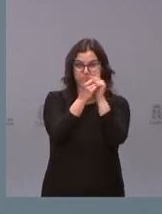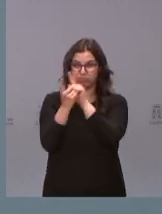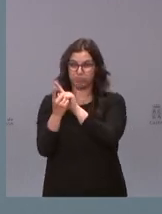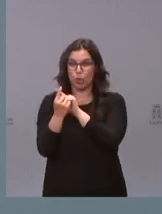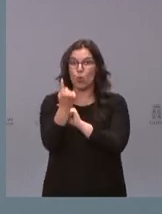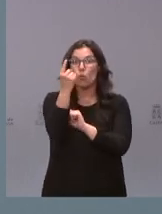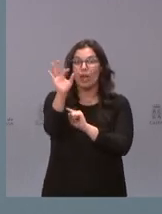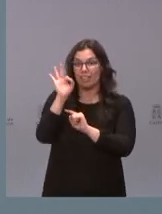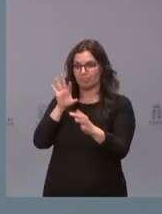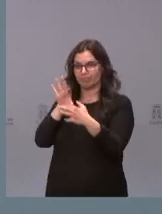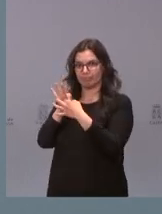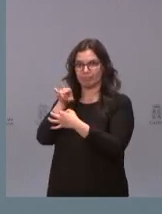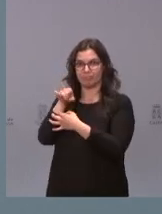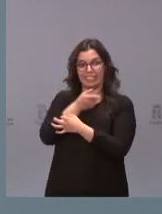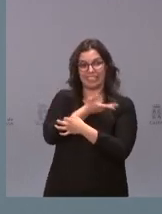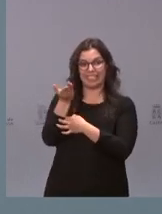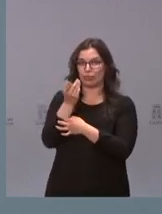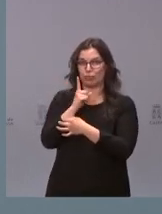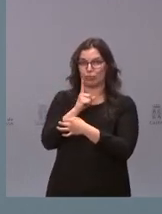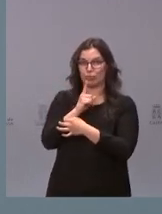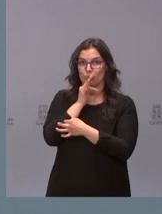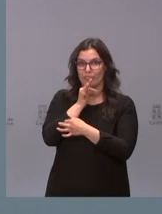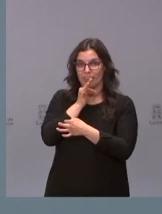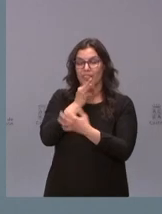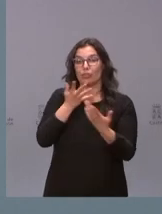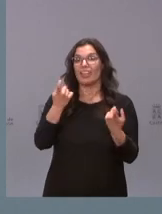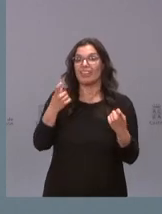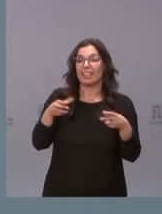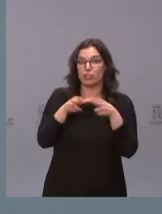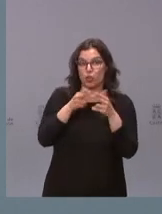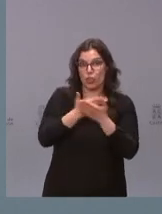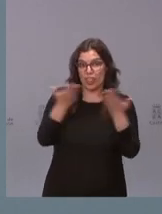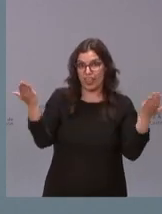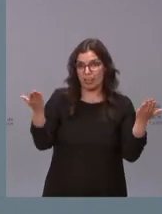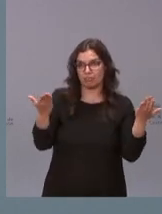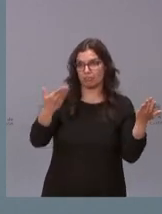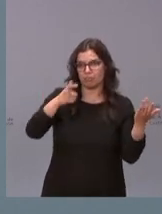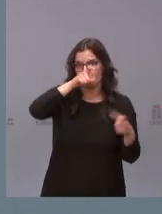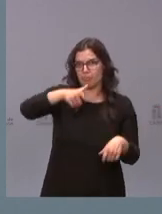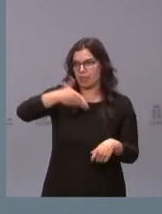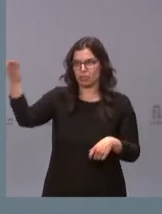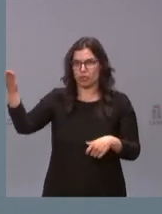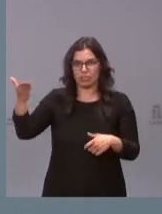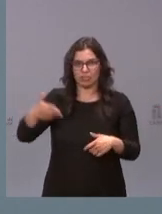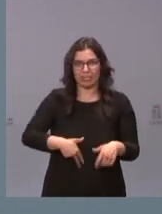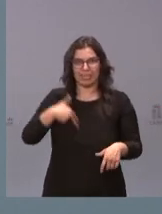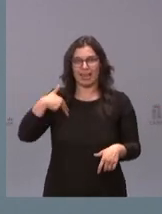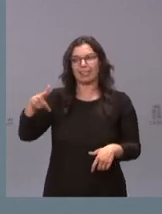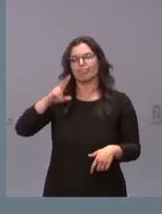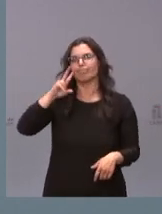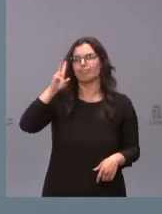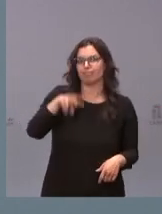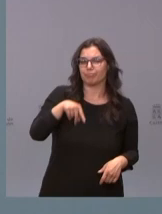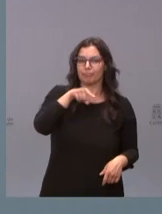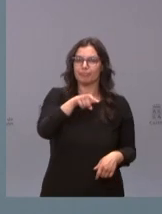este oncogen es decir que lo que hace falta es que la sociedad la sociedad civil la sociedad política reconozcan